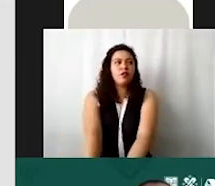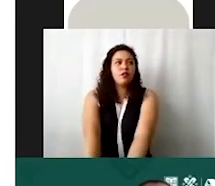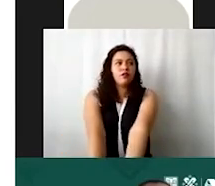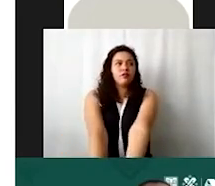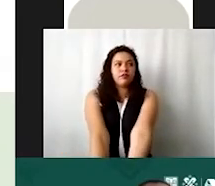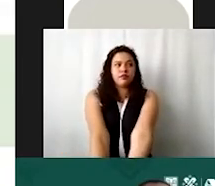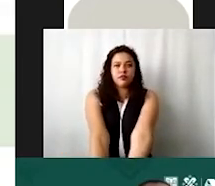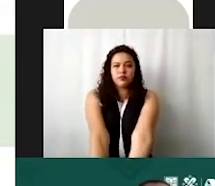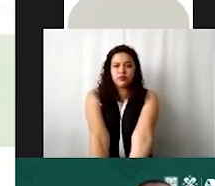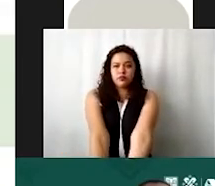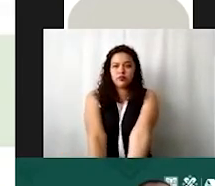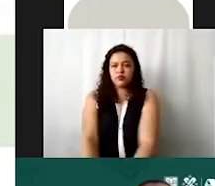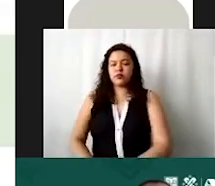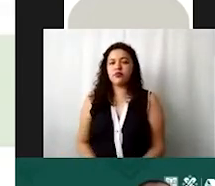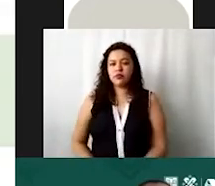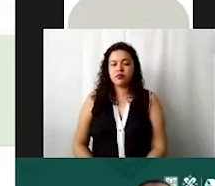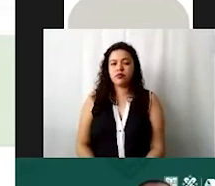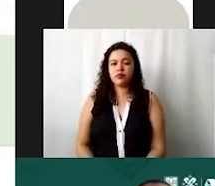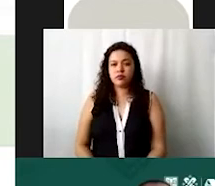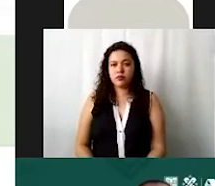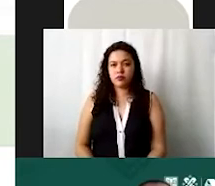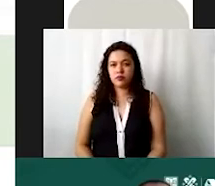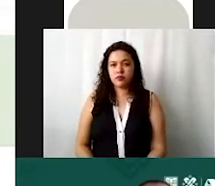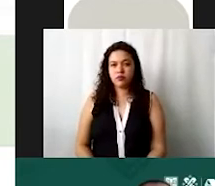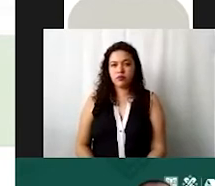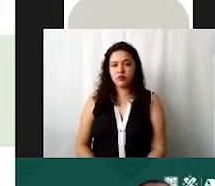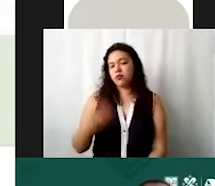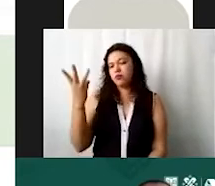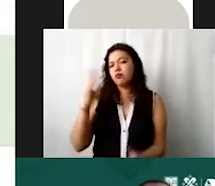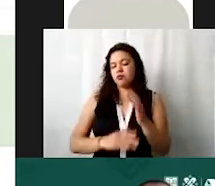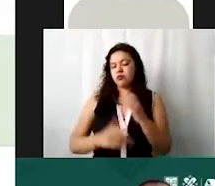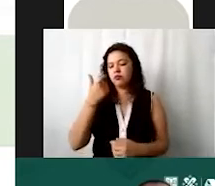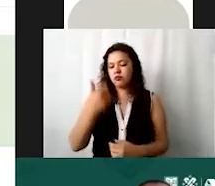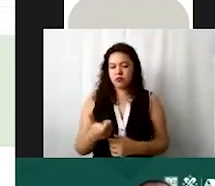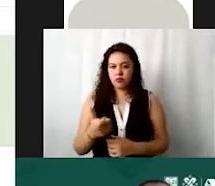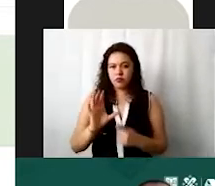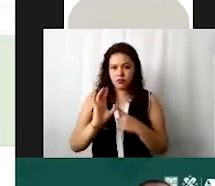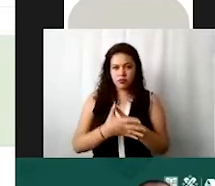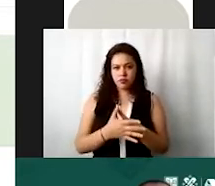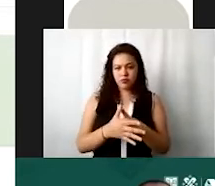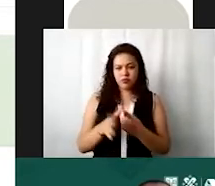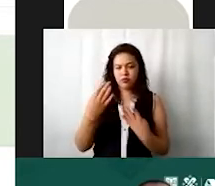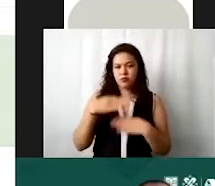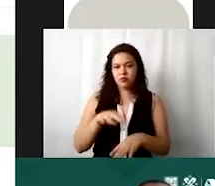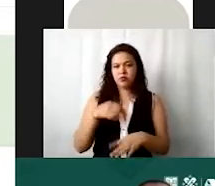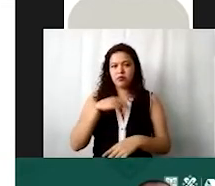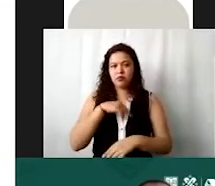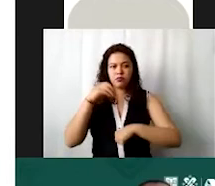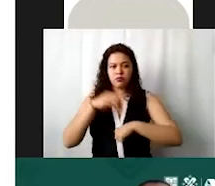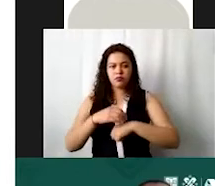entonces vamos a suponer que tienen mensualmente 3 mil pesos de comisiones bancarias aquí las incluimos